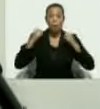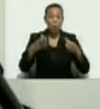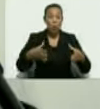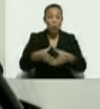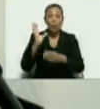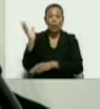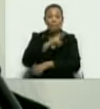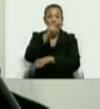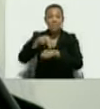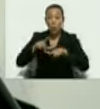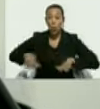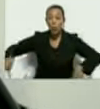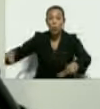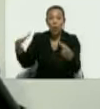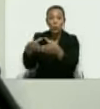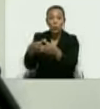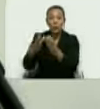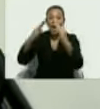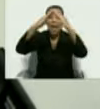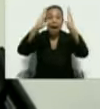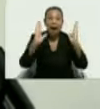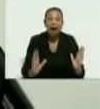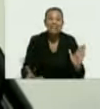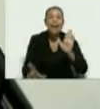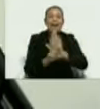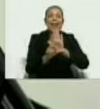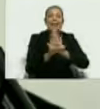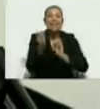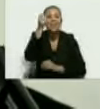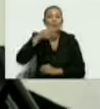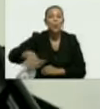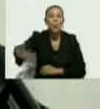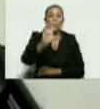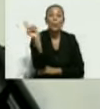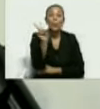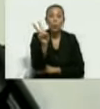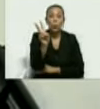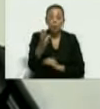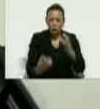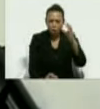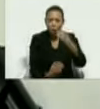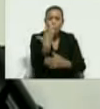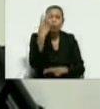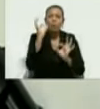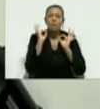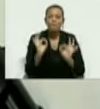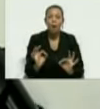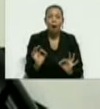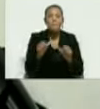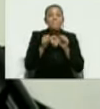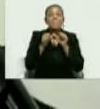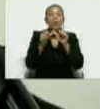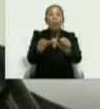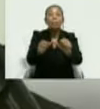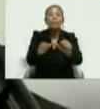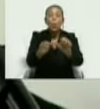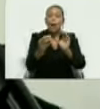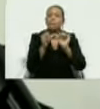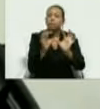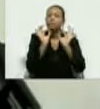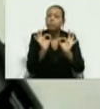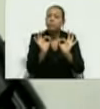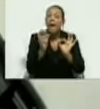la Asamblea Nacional la casa de las leyes de nuestro pueblo construir para preservar, mantener